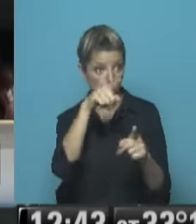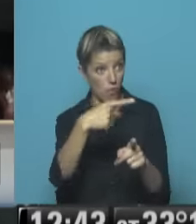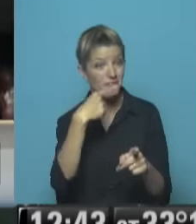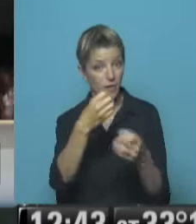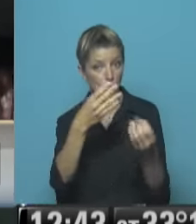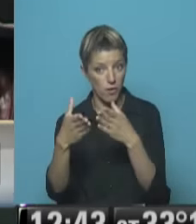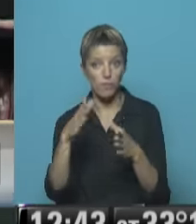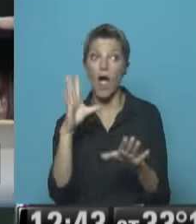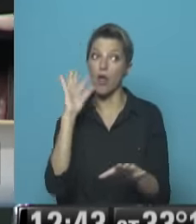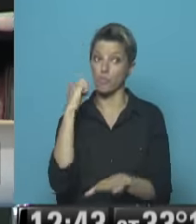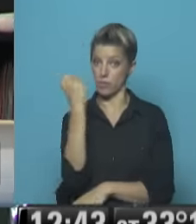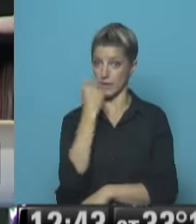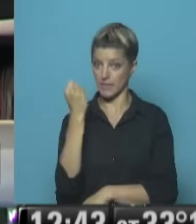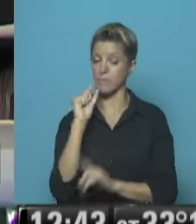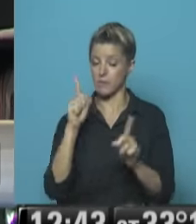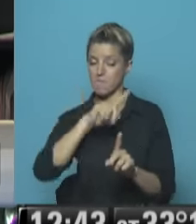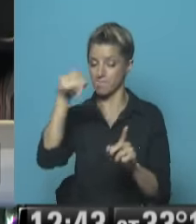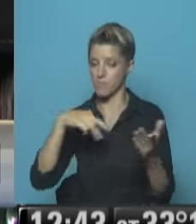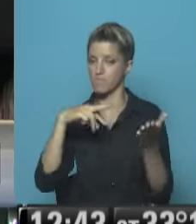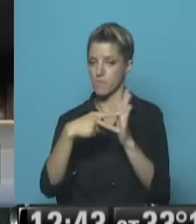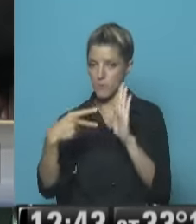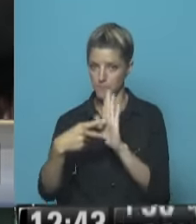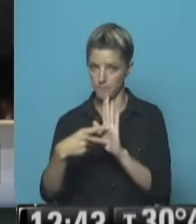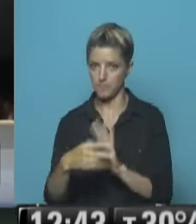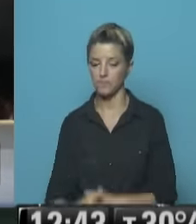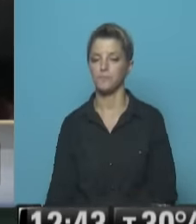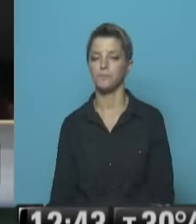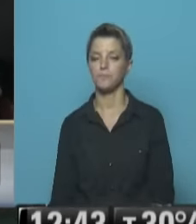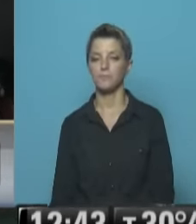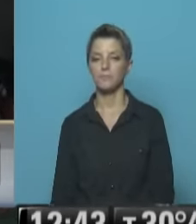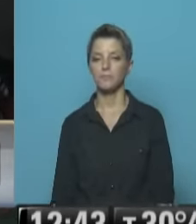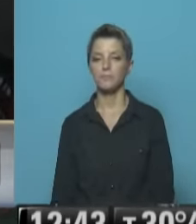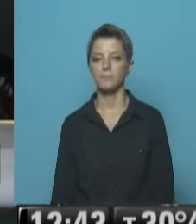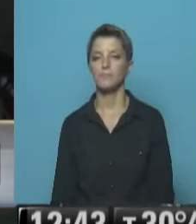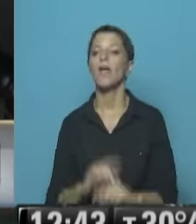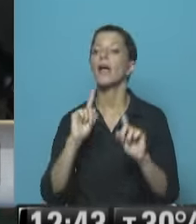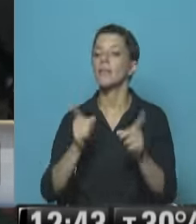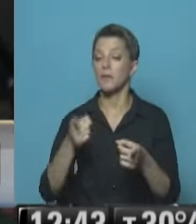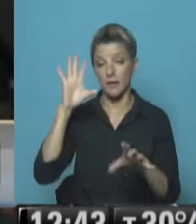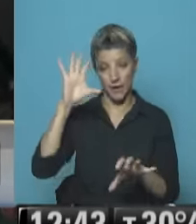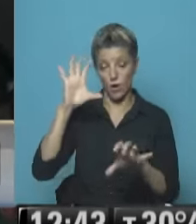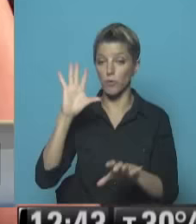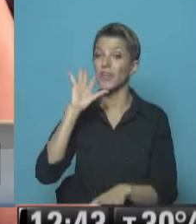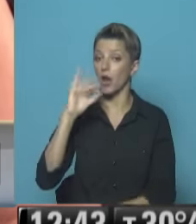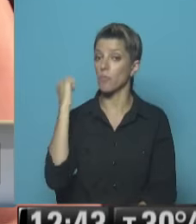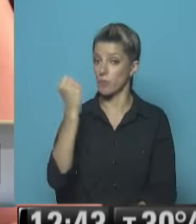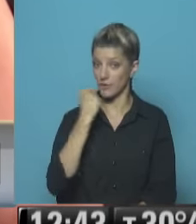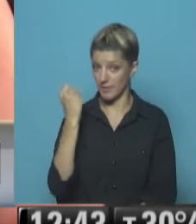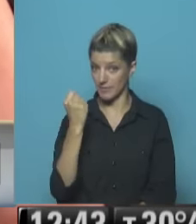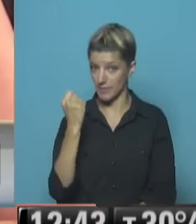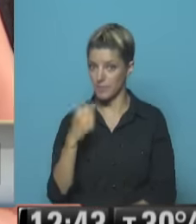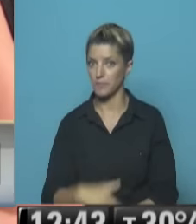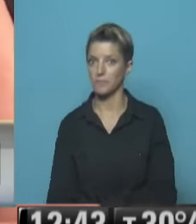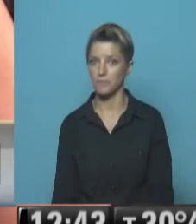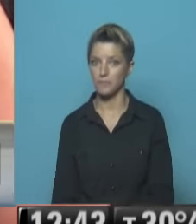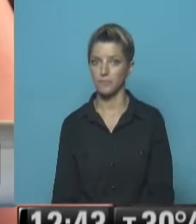el mal humor social Que generó Ahora recordemos también Algo que es inevitable Señalar Y que creo que abarca Toda la región Y es